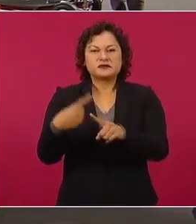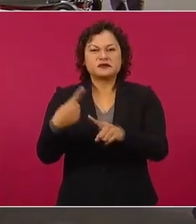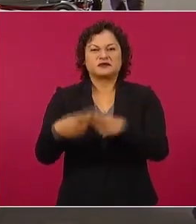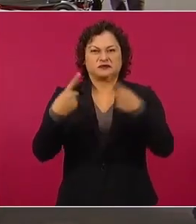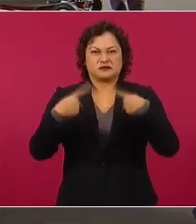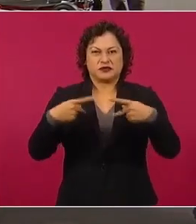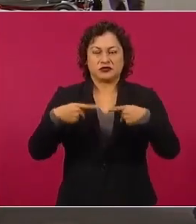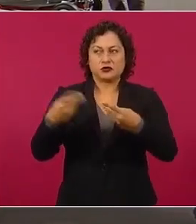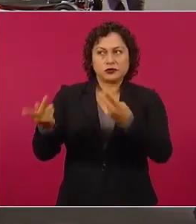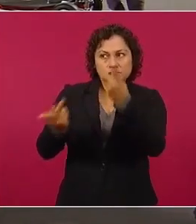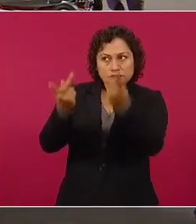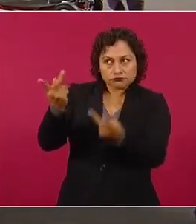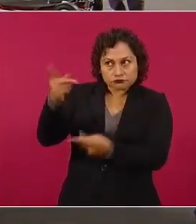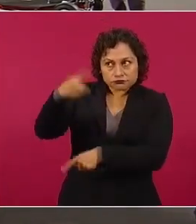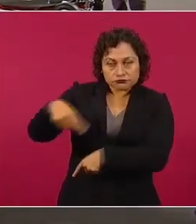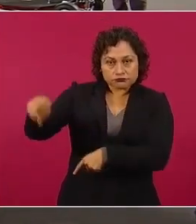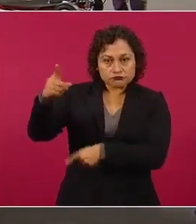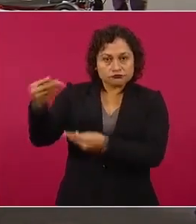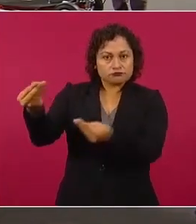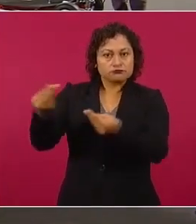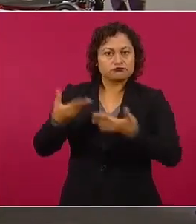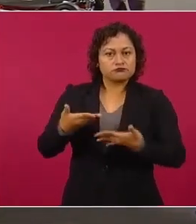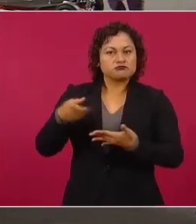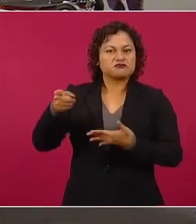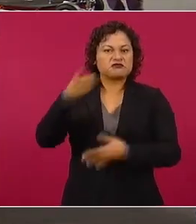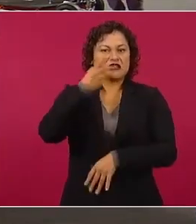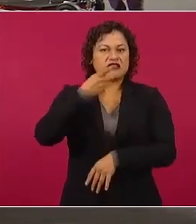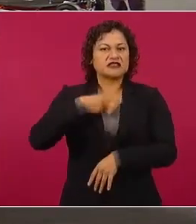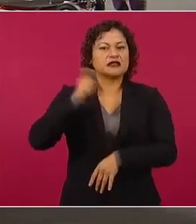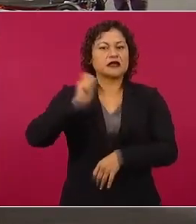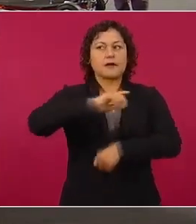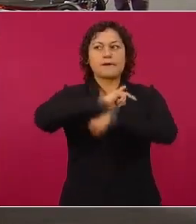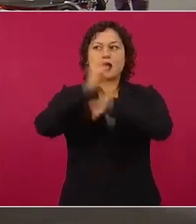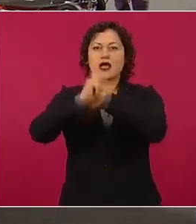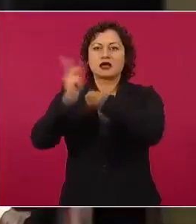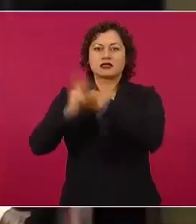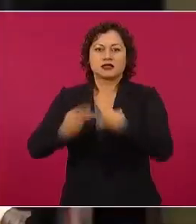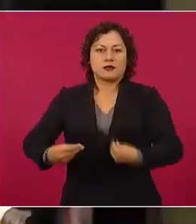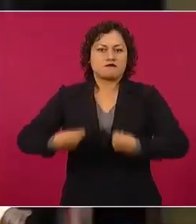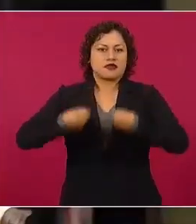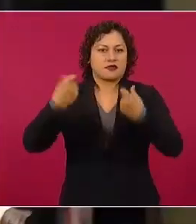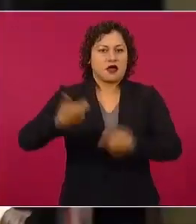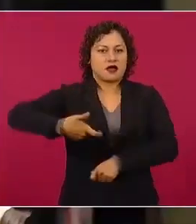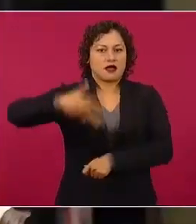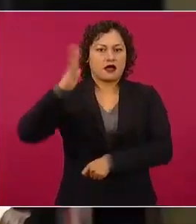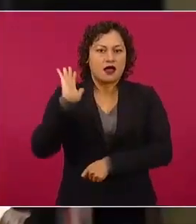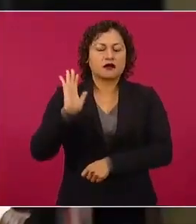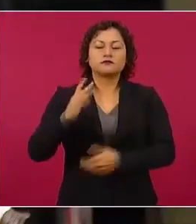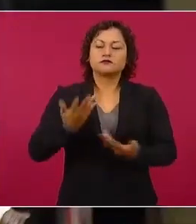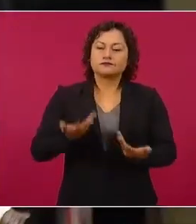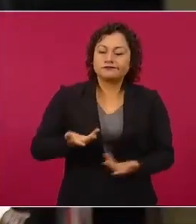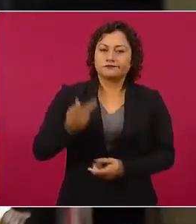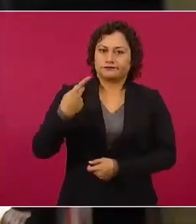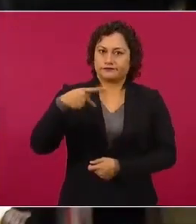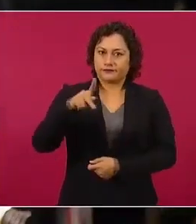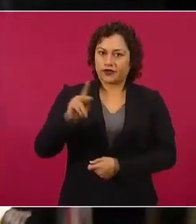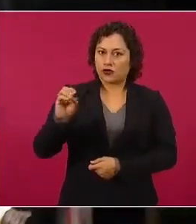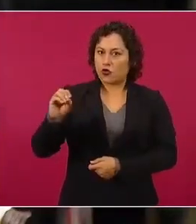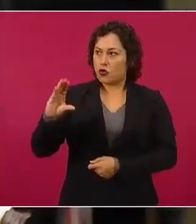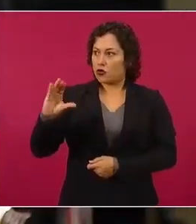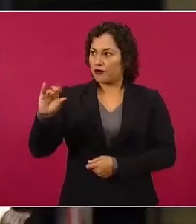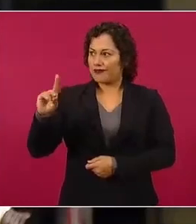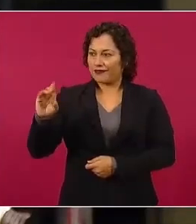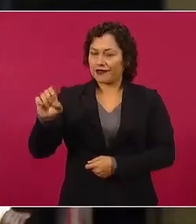gastos es que la vida en esos países es muy cara, pero según un estudio de la OCDE